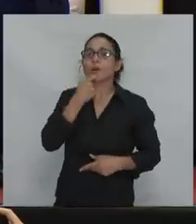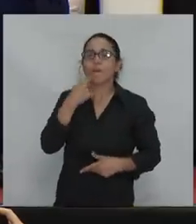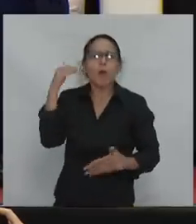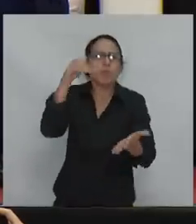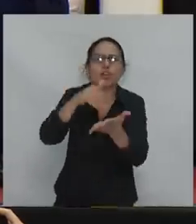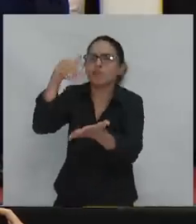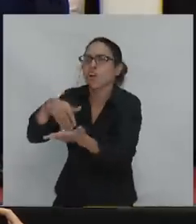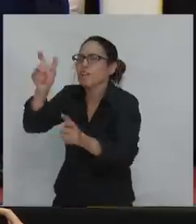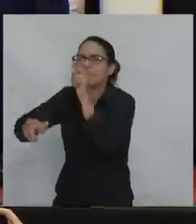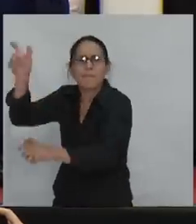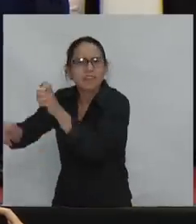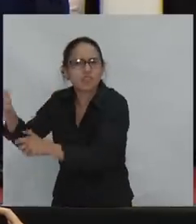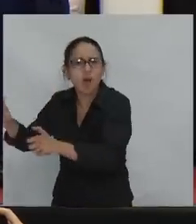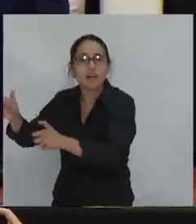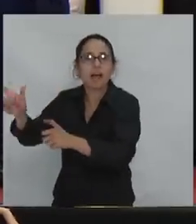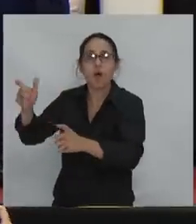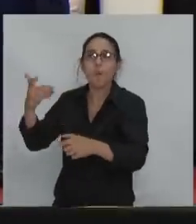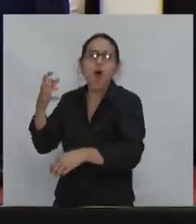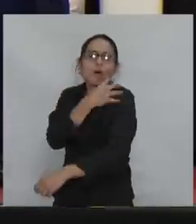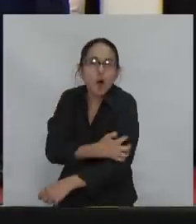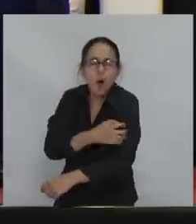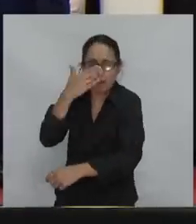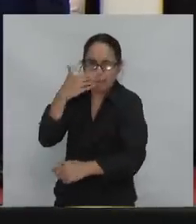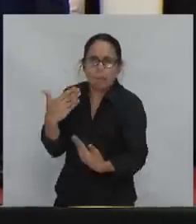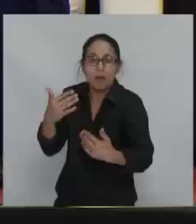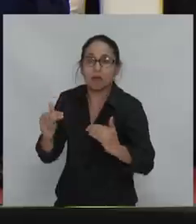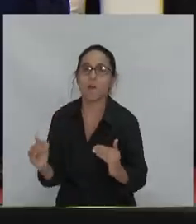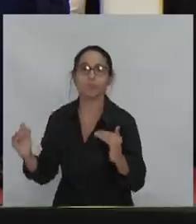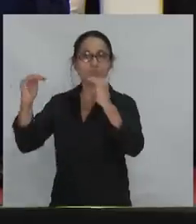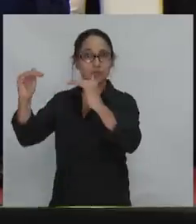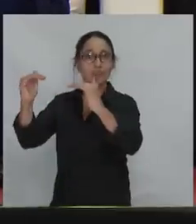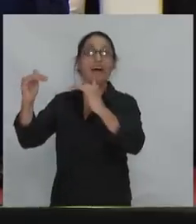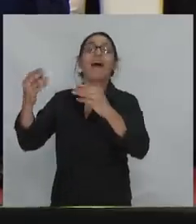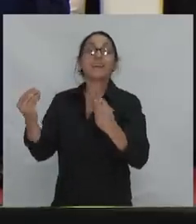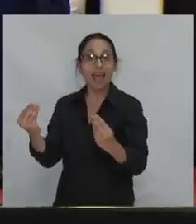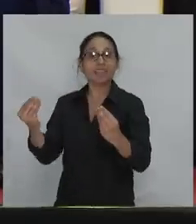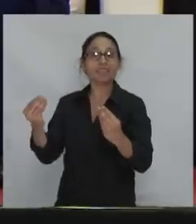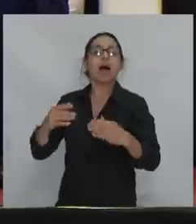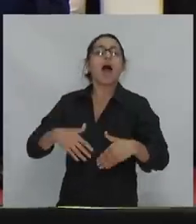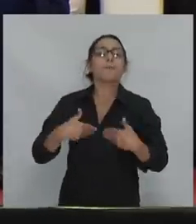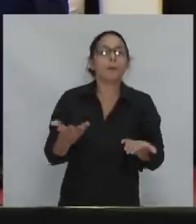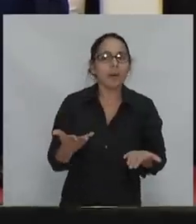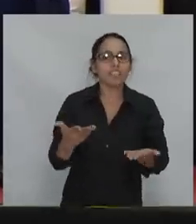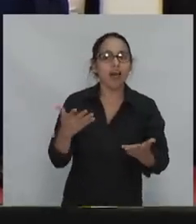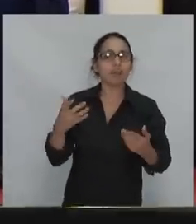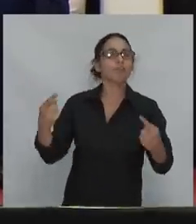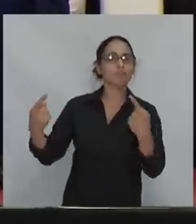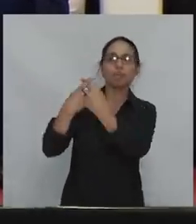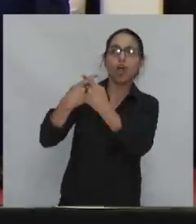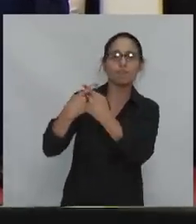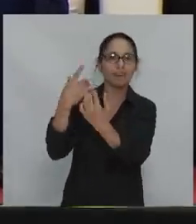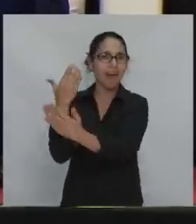sin haber tomado la decisión de disputar los aparatos de poder a la derecha. En España,